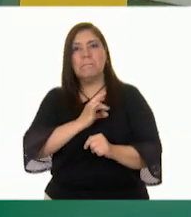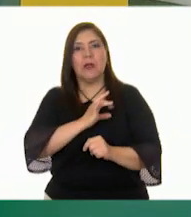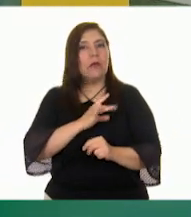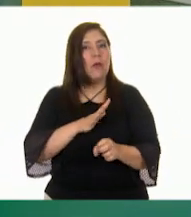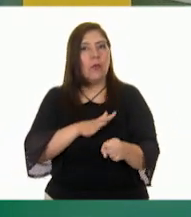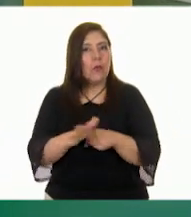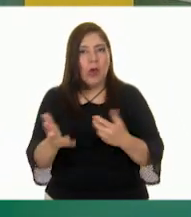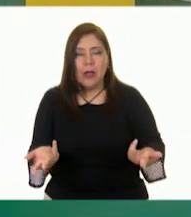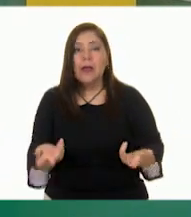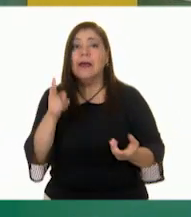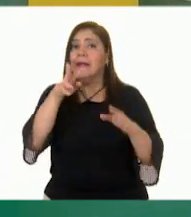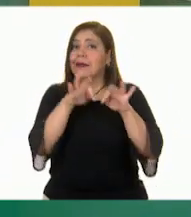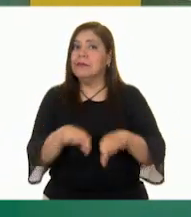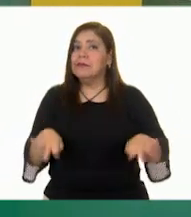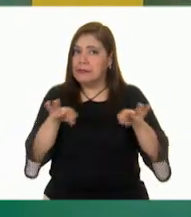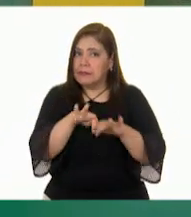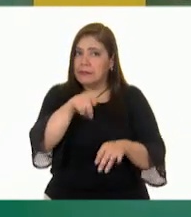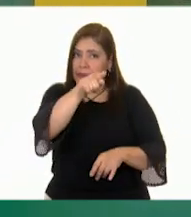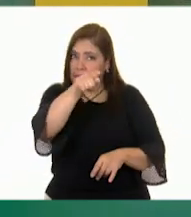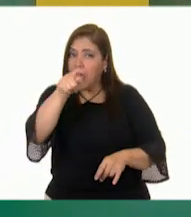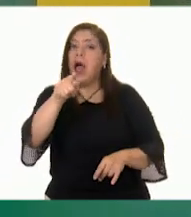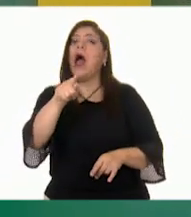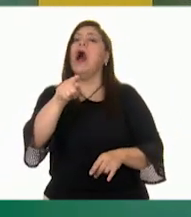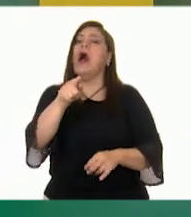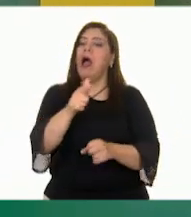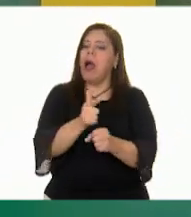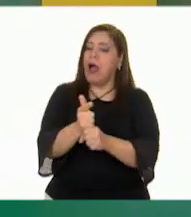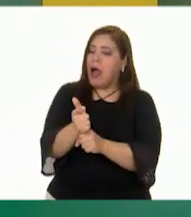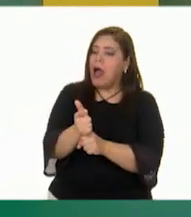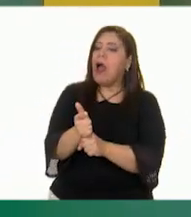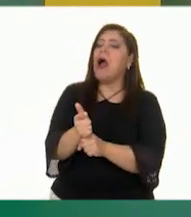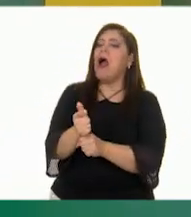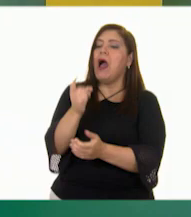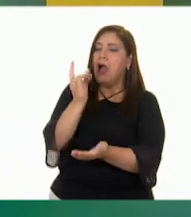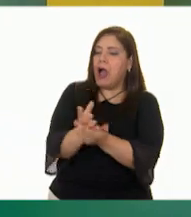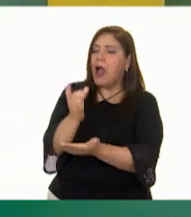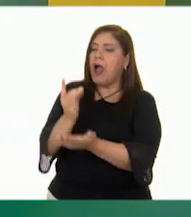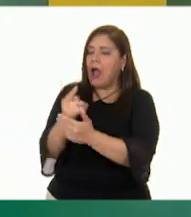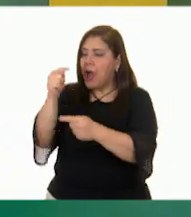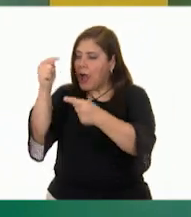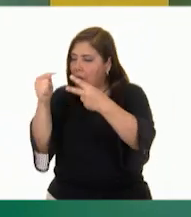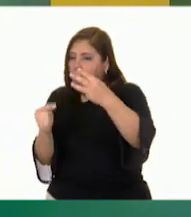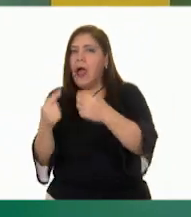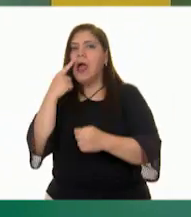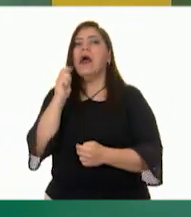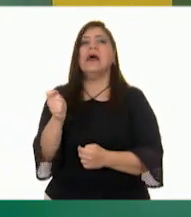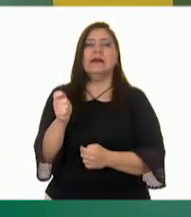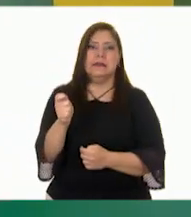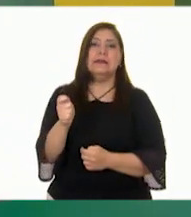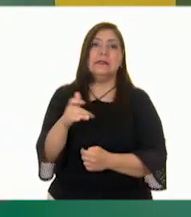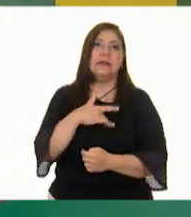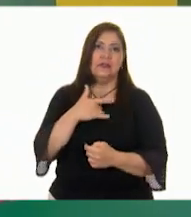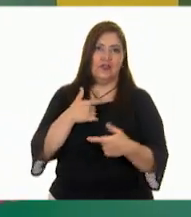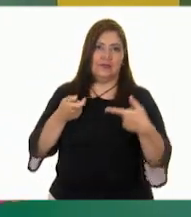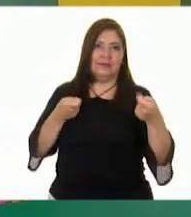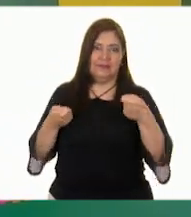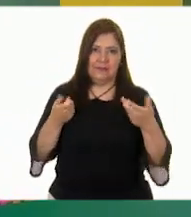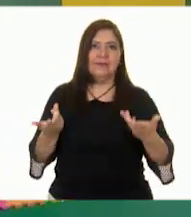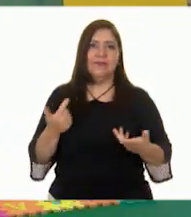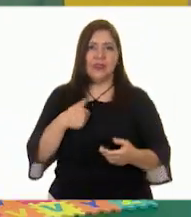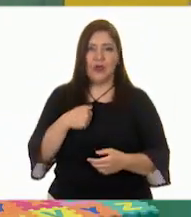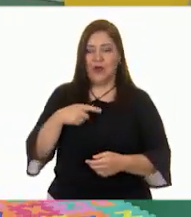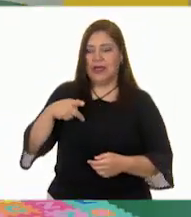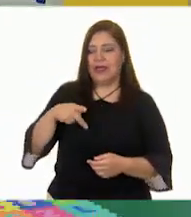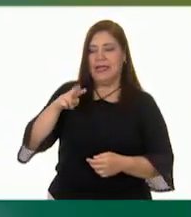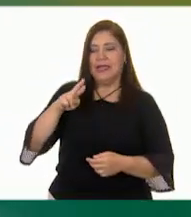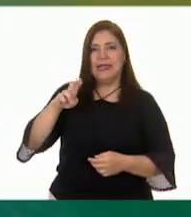Es muy importante que tú las definas, las entiendas y las regules. Yo soy Creative